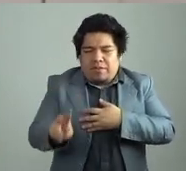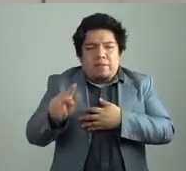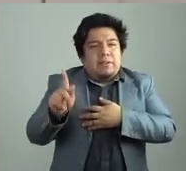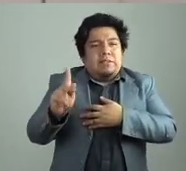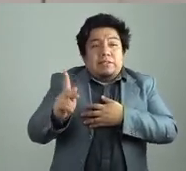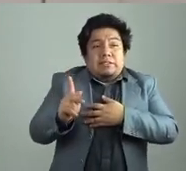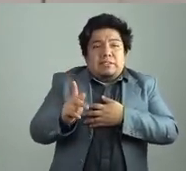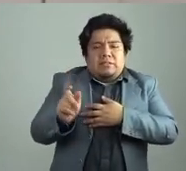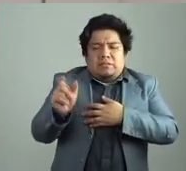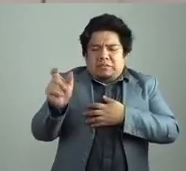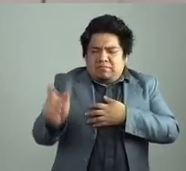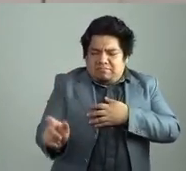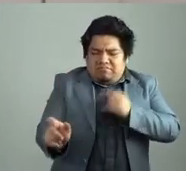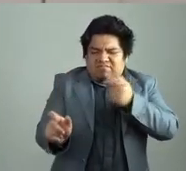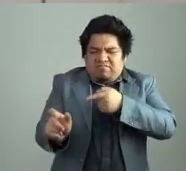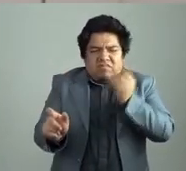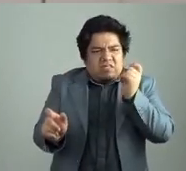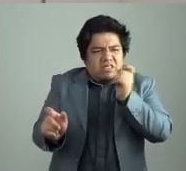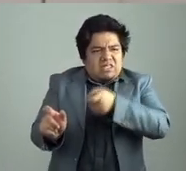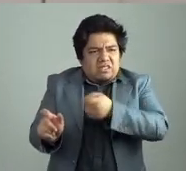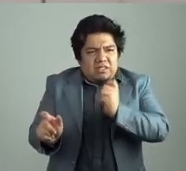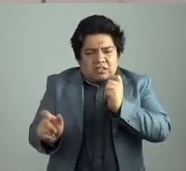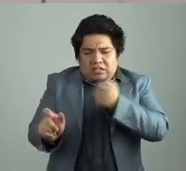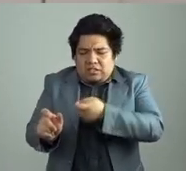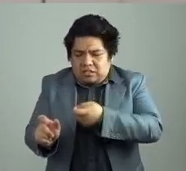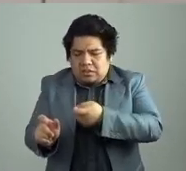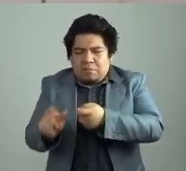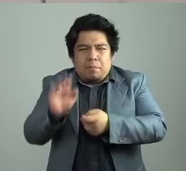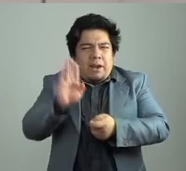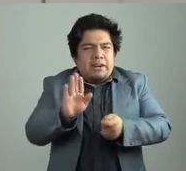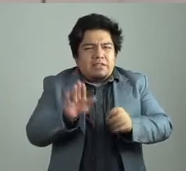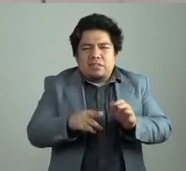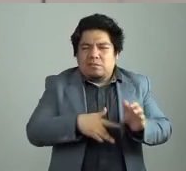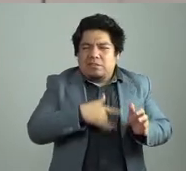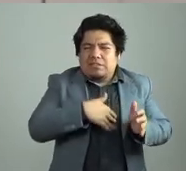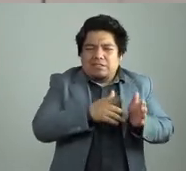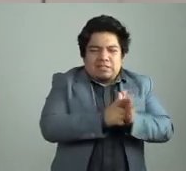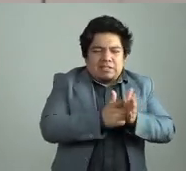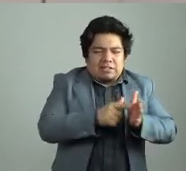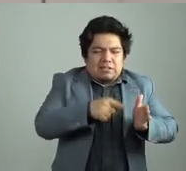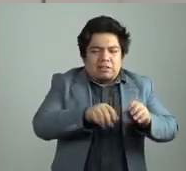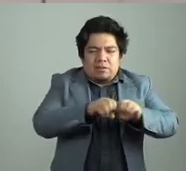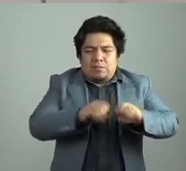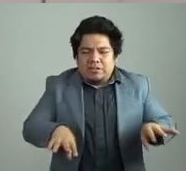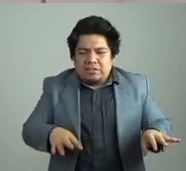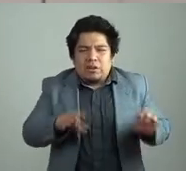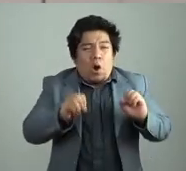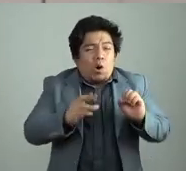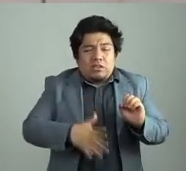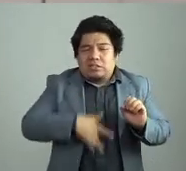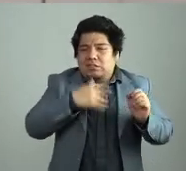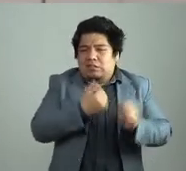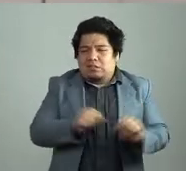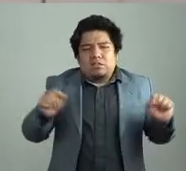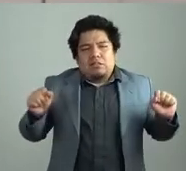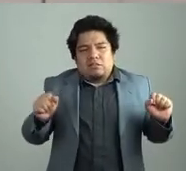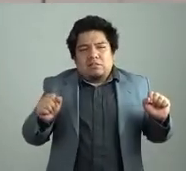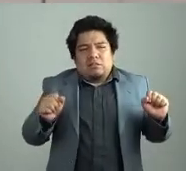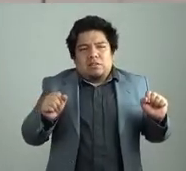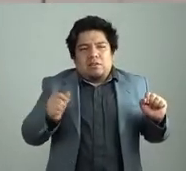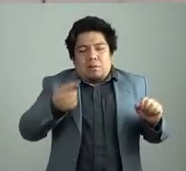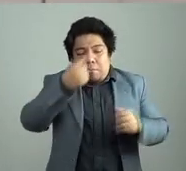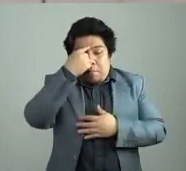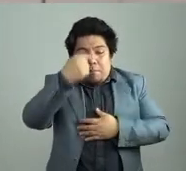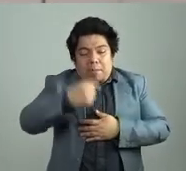esa clasificación, pues, hace que una literatura deje de ser interesante, ¿no? Entonces, para mí, el futuro está en su